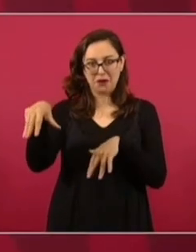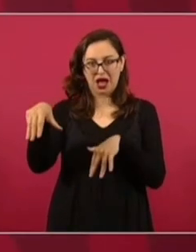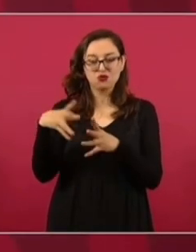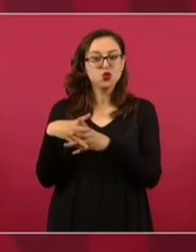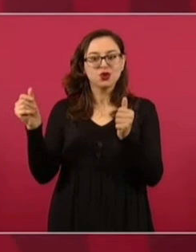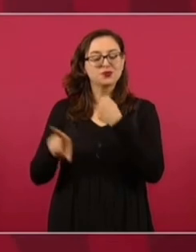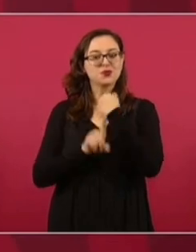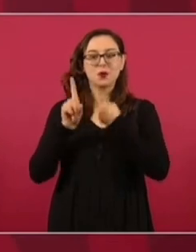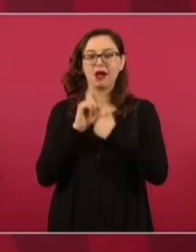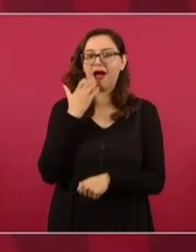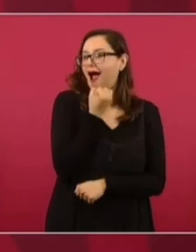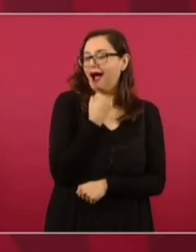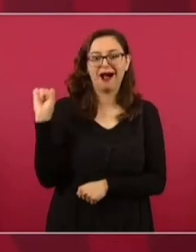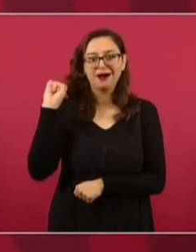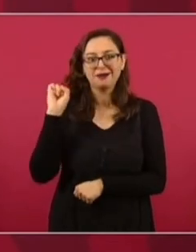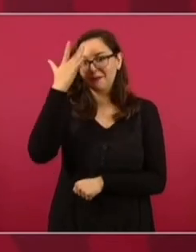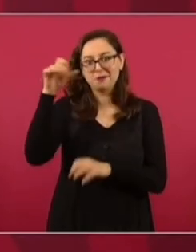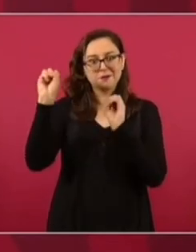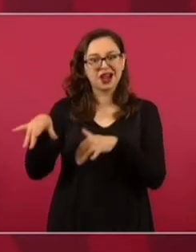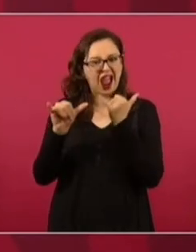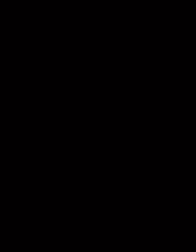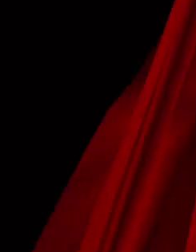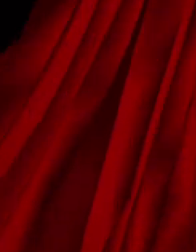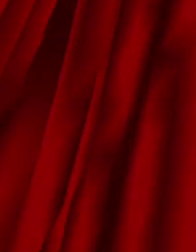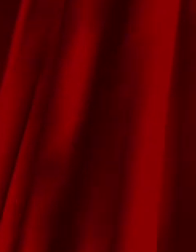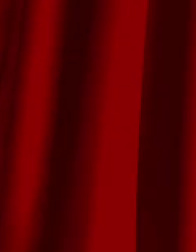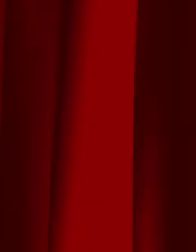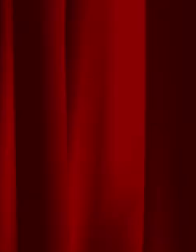especialistas de altos vuelos en fraude electoral.